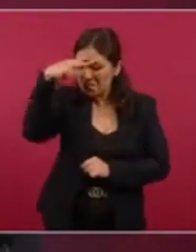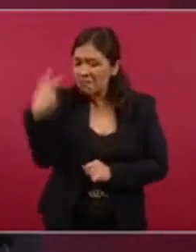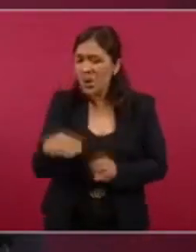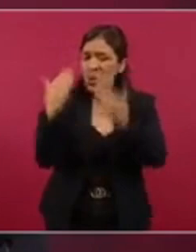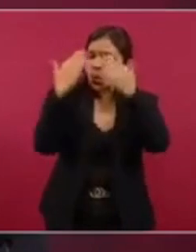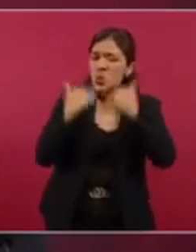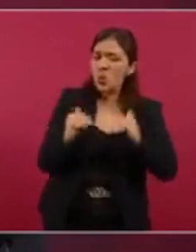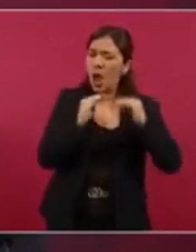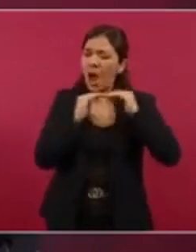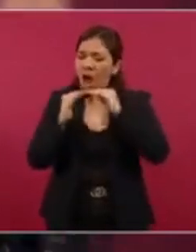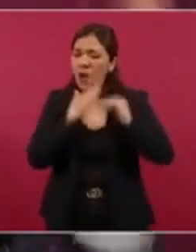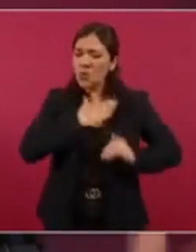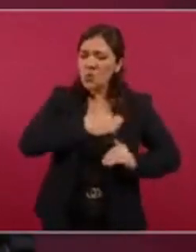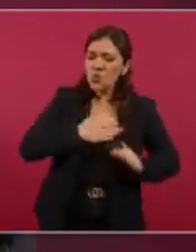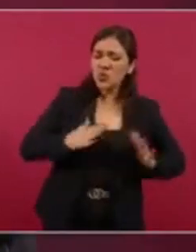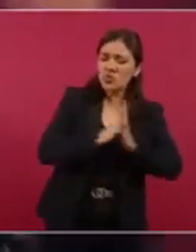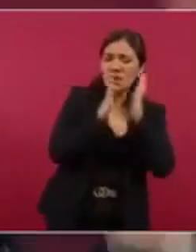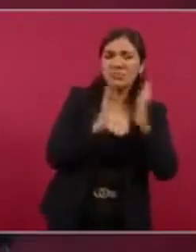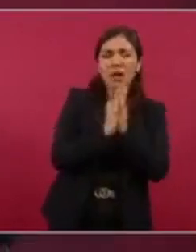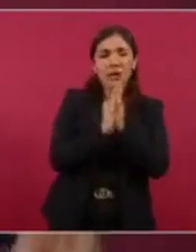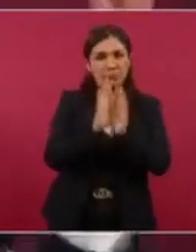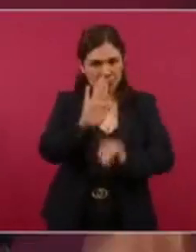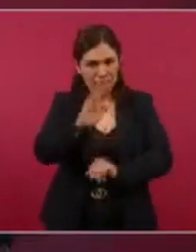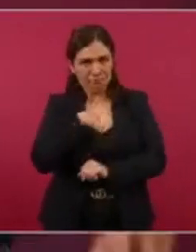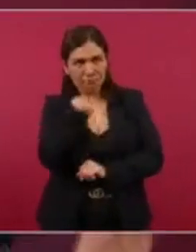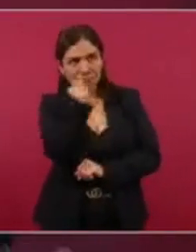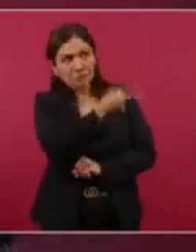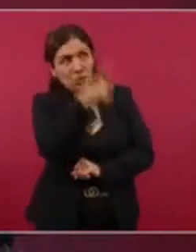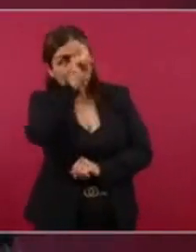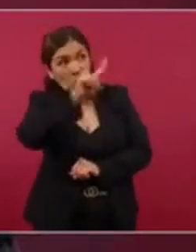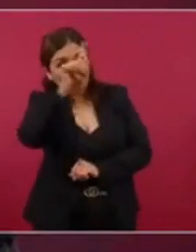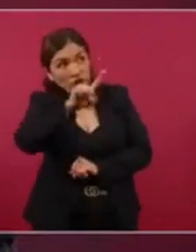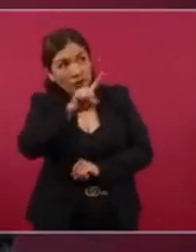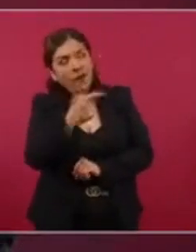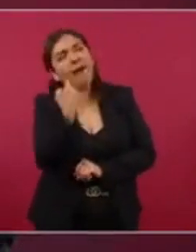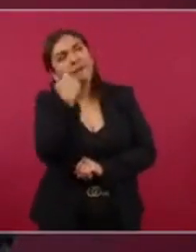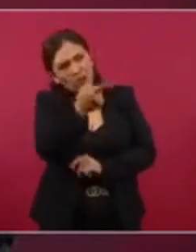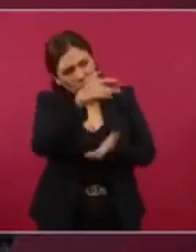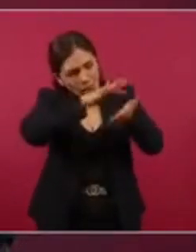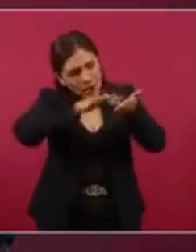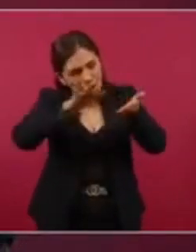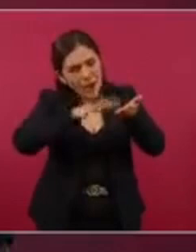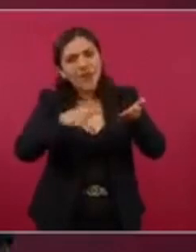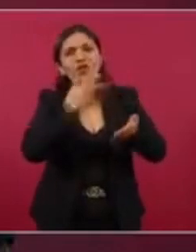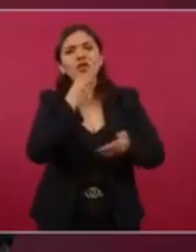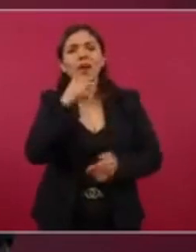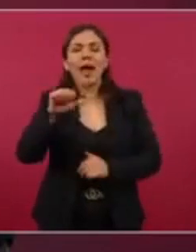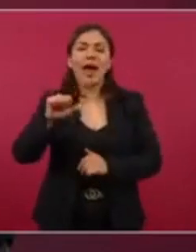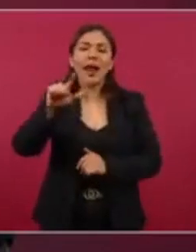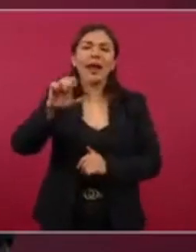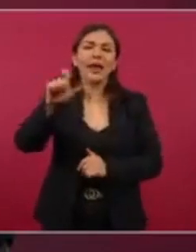Yo le recomendaría que vuelva a leer a Alex Toqueville,